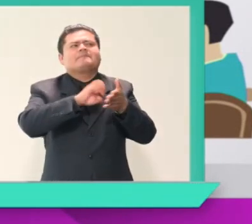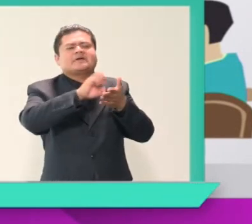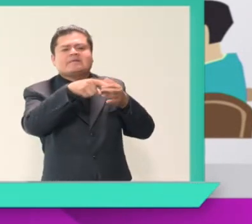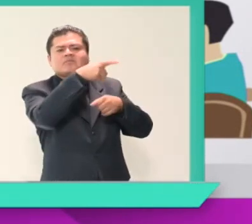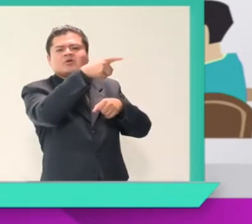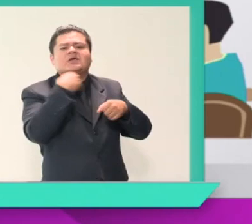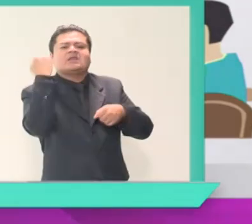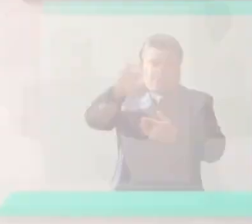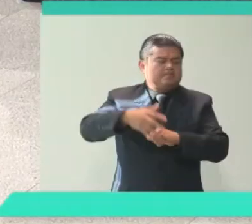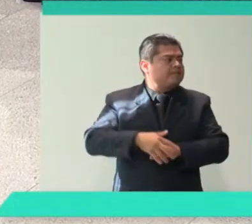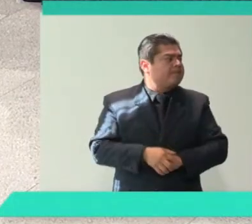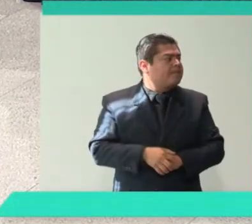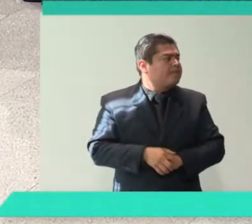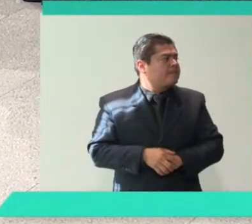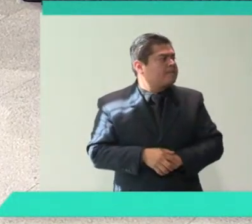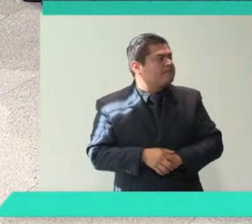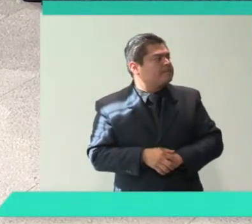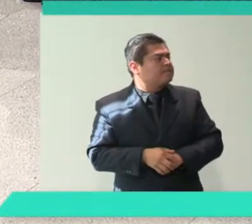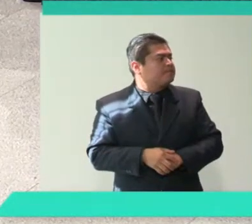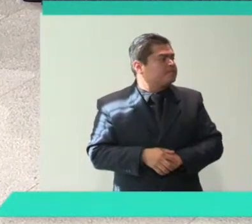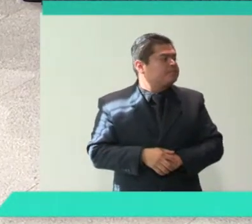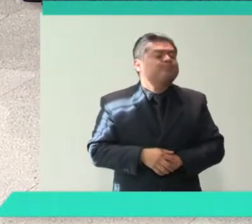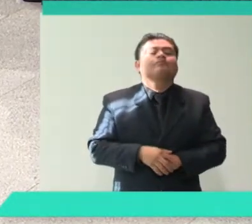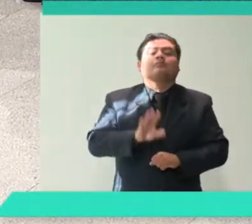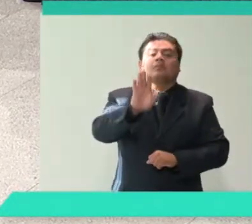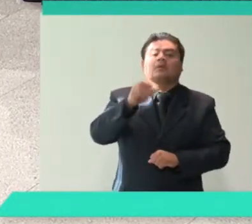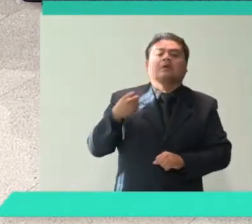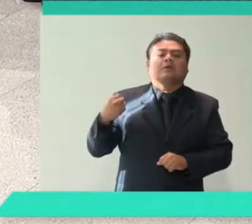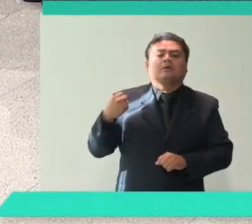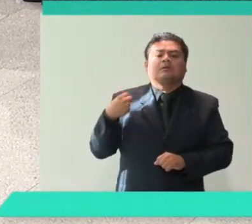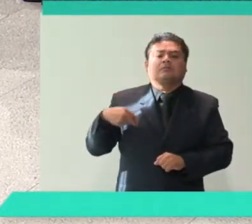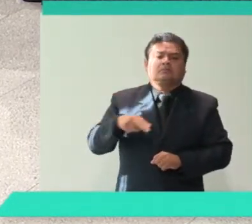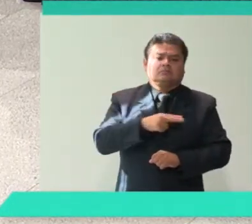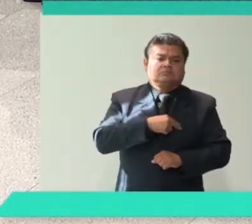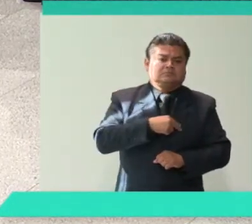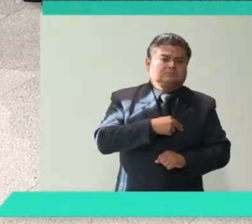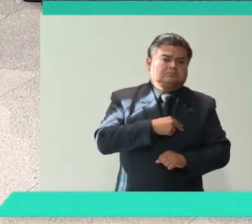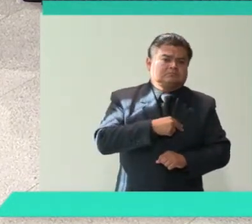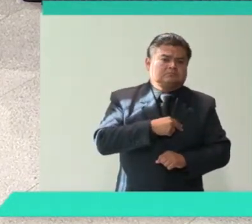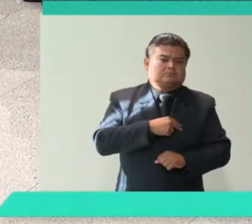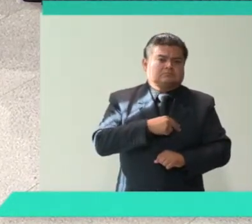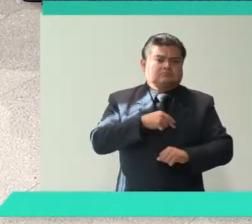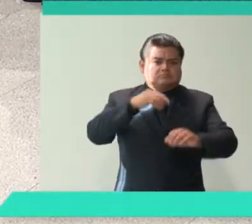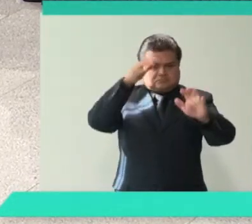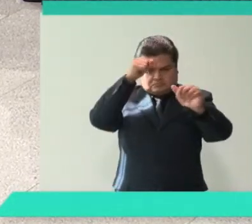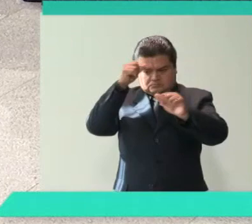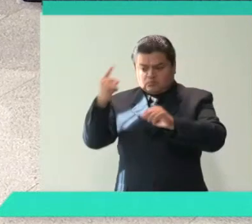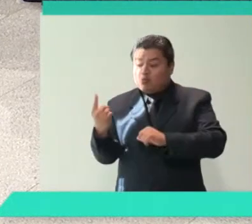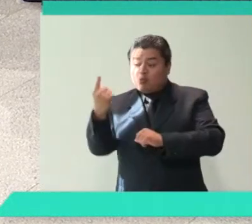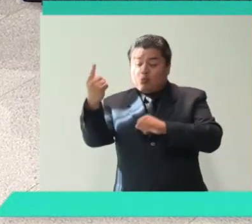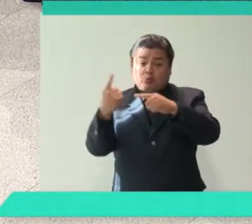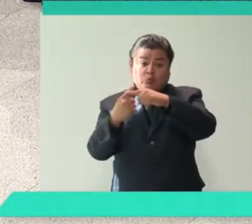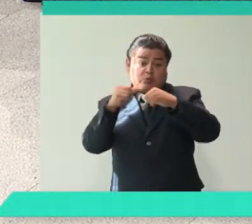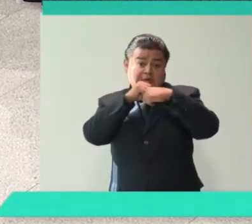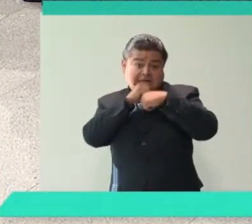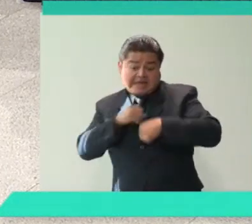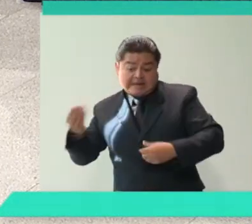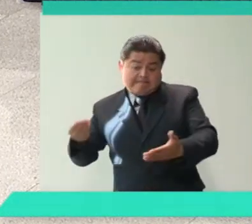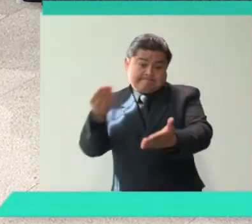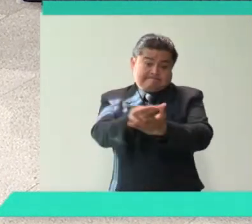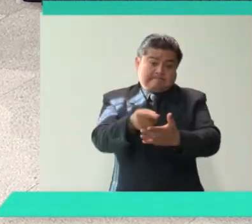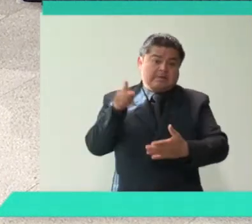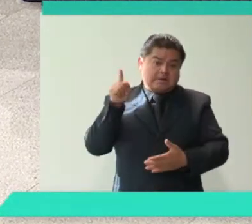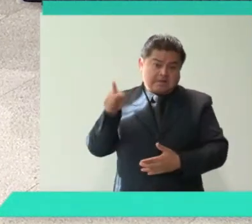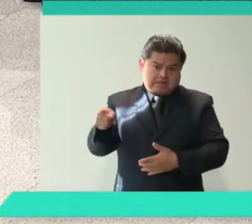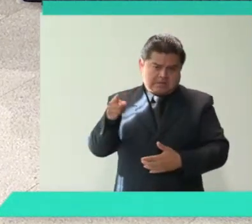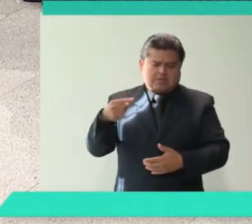rutas de navegación. Posteriormente tuvo lugar la primera sesión ordinaria de 2019 del Consejo Nacional del Sistema Nacional de Transparencia, en la que